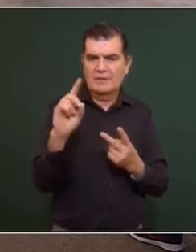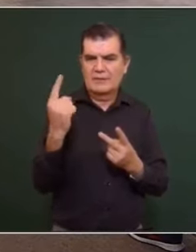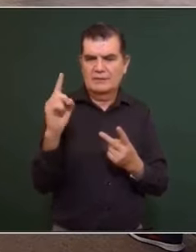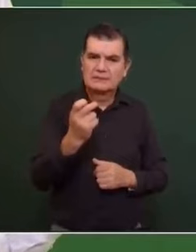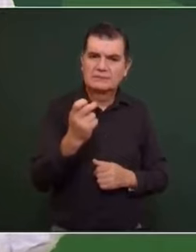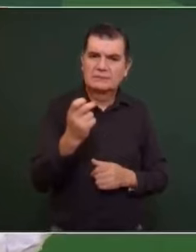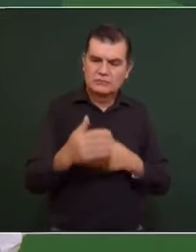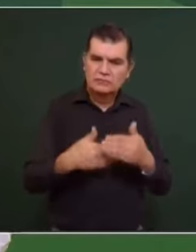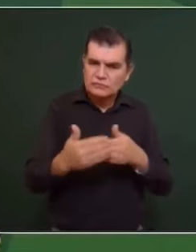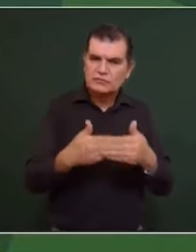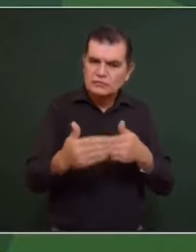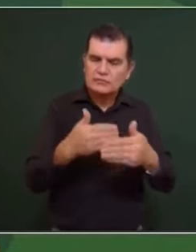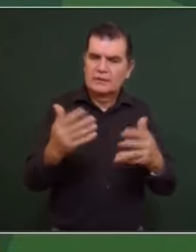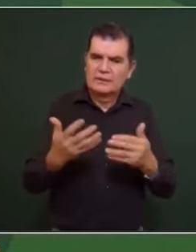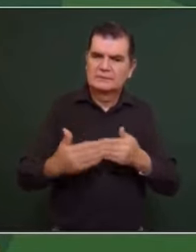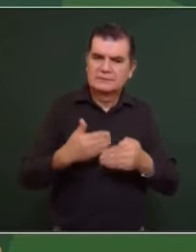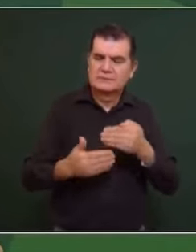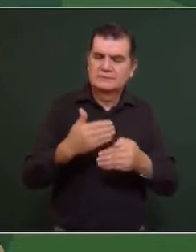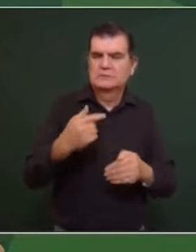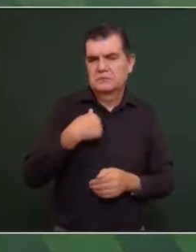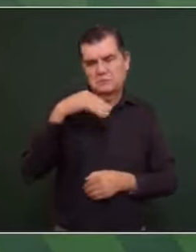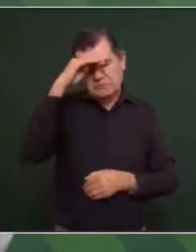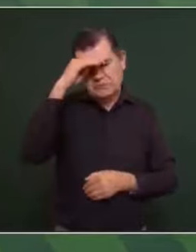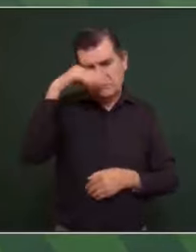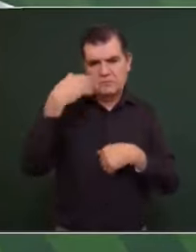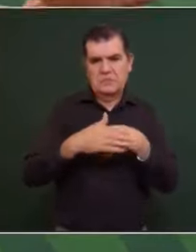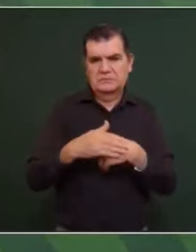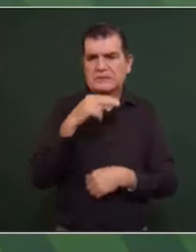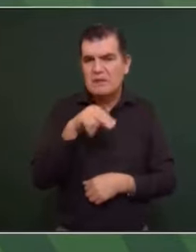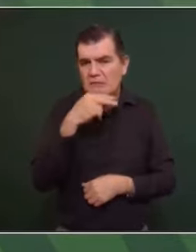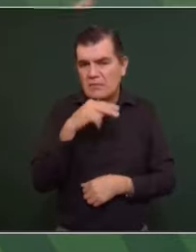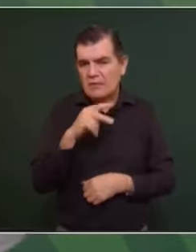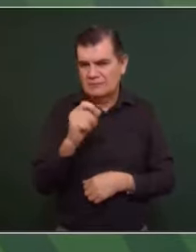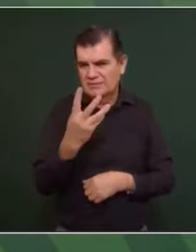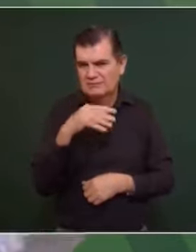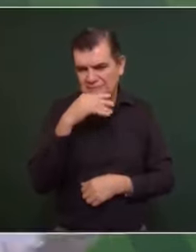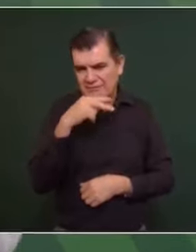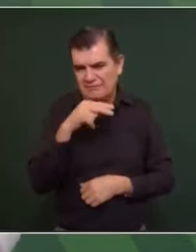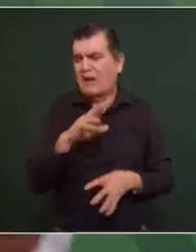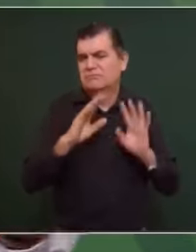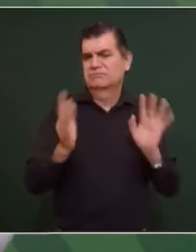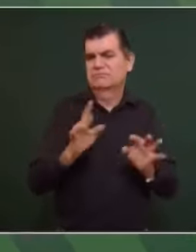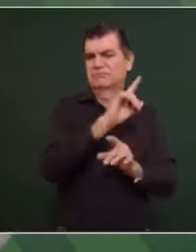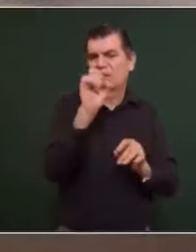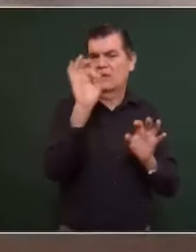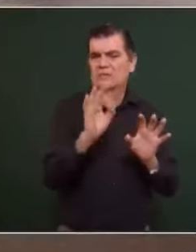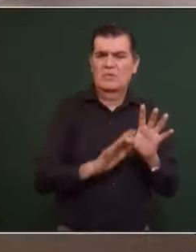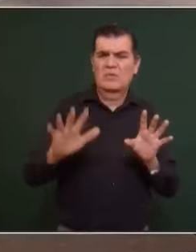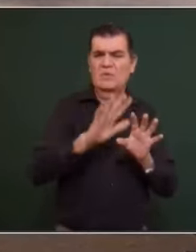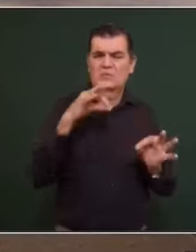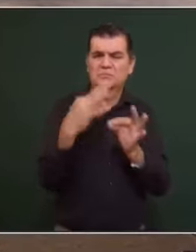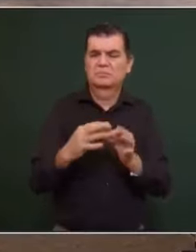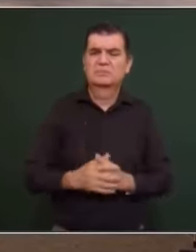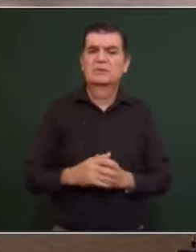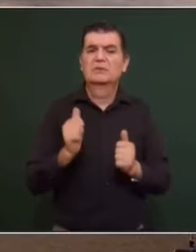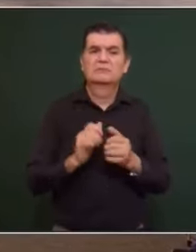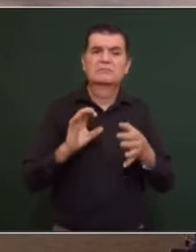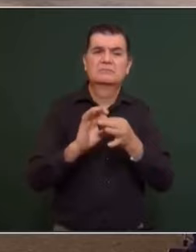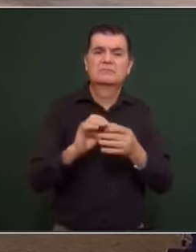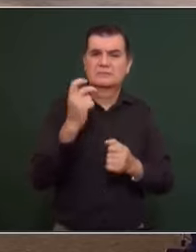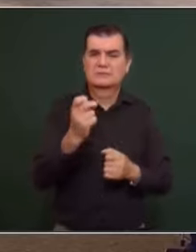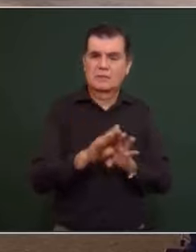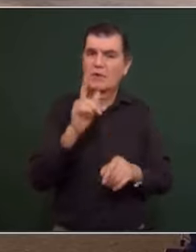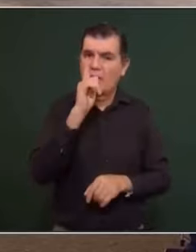al 31 de diciembre. Y esperamos que para la Navidad ya estemos al 100 en todo lo relacionado con